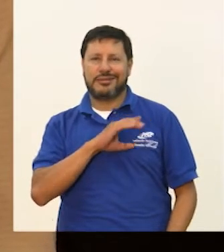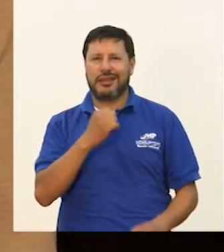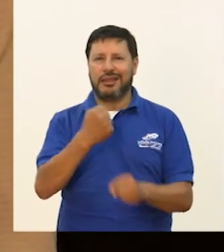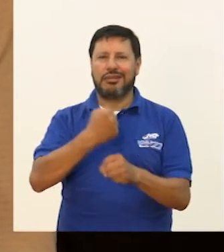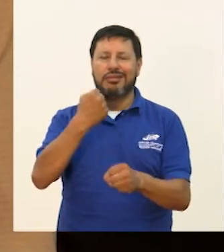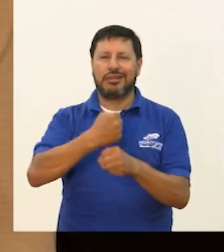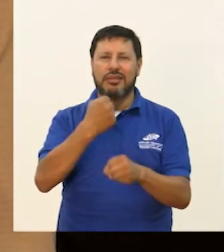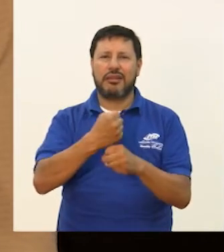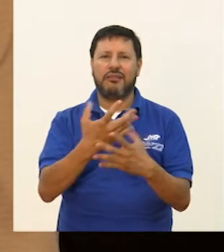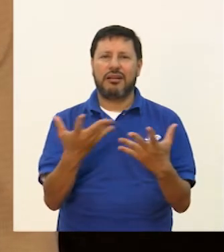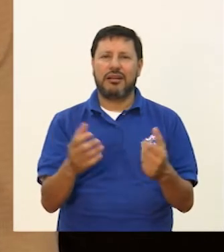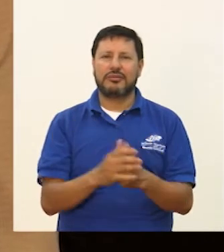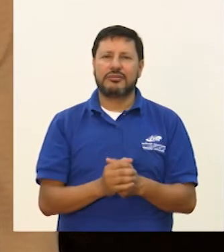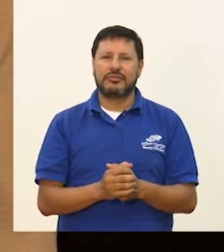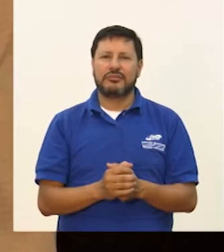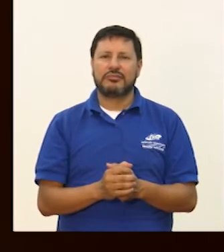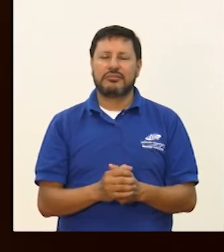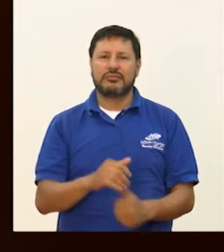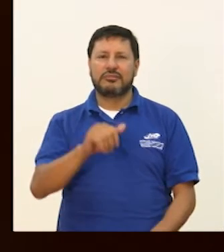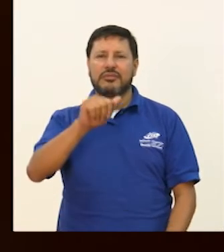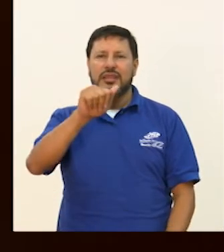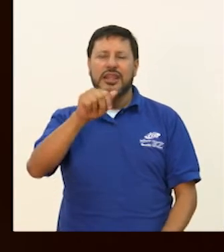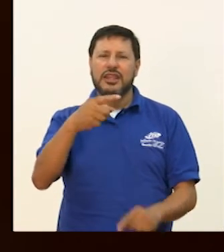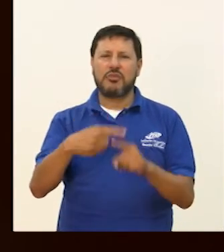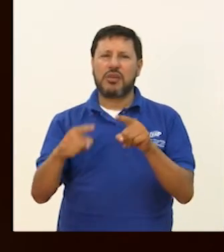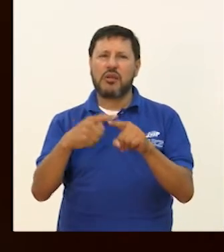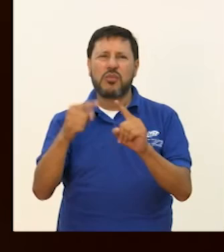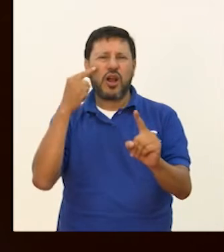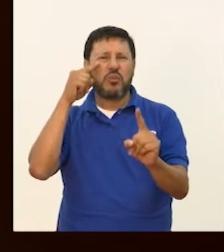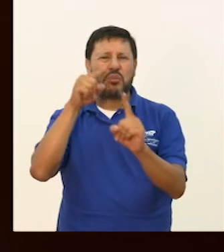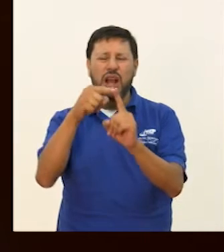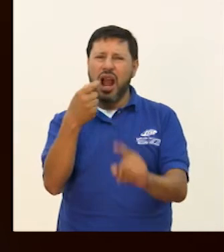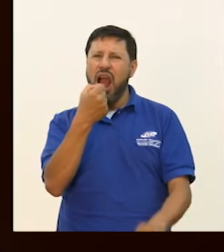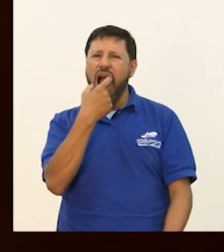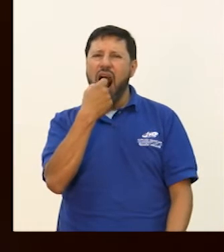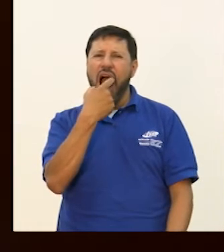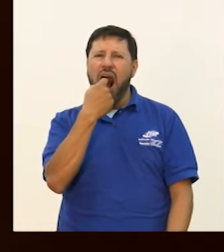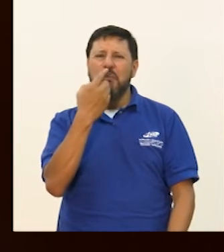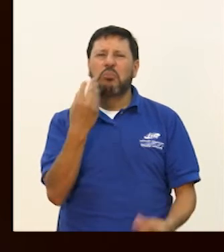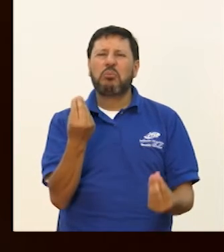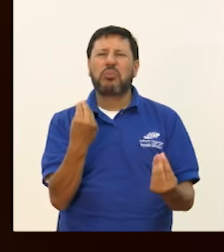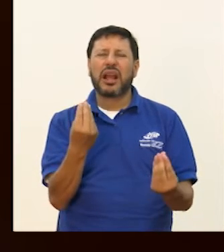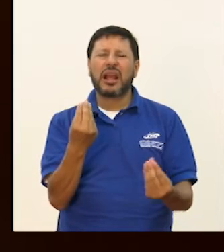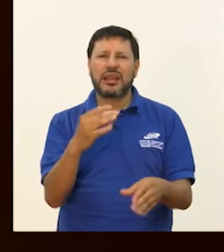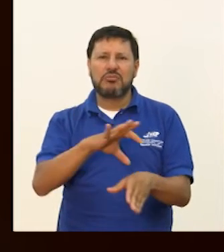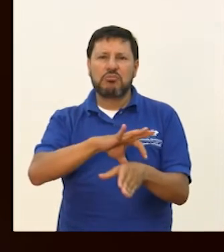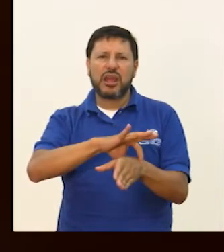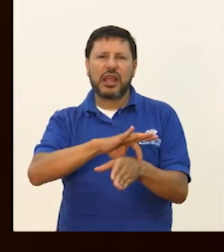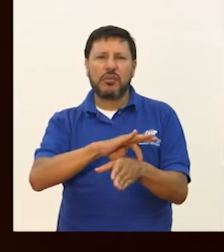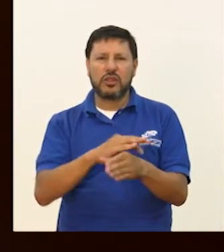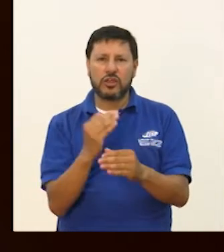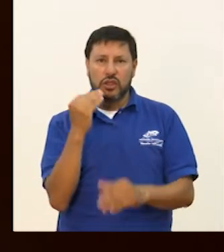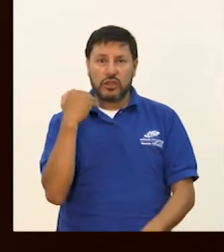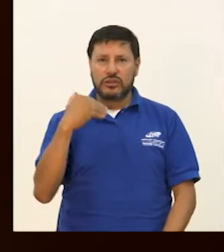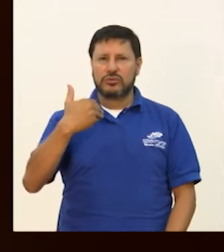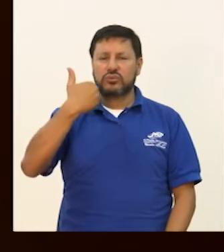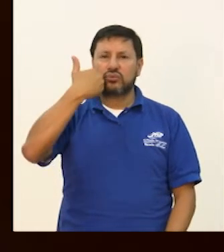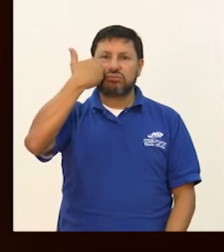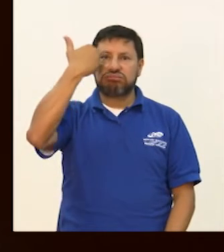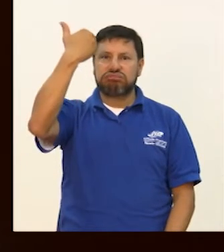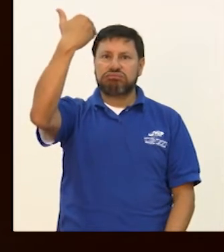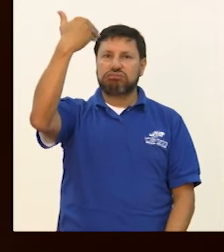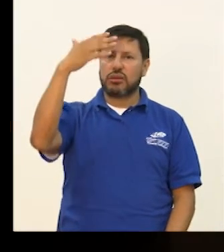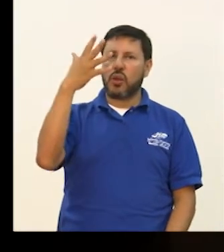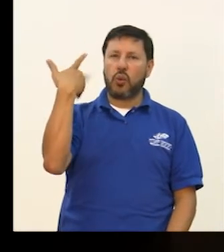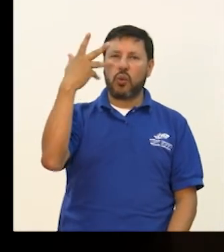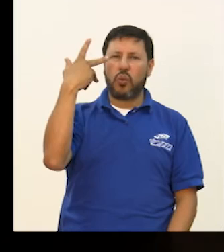tesis durante 11 meses. Lo que uno espera sobrepasa mucho la expectativa que uno